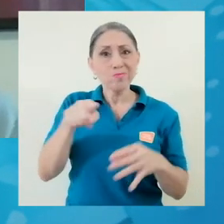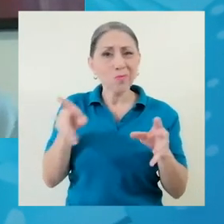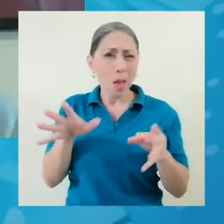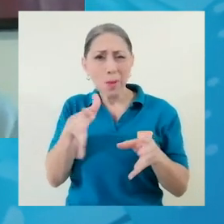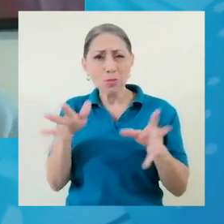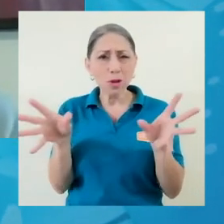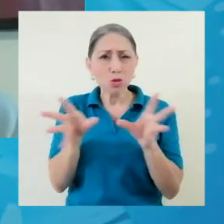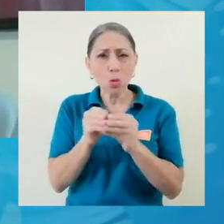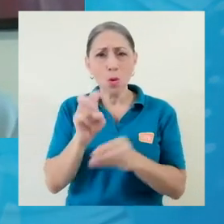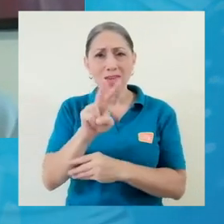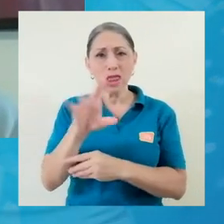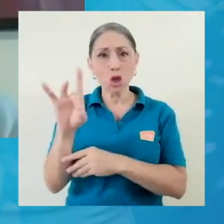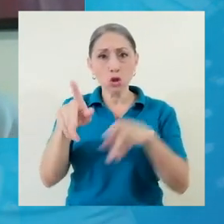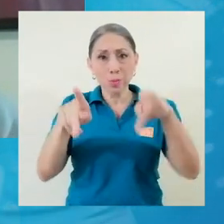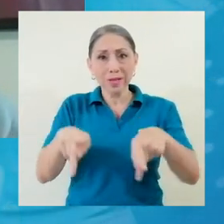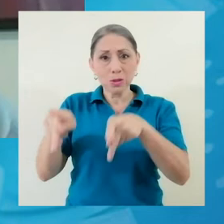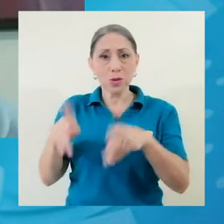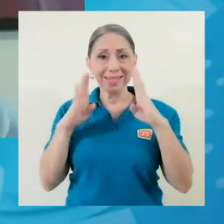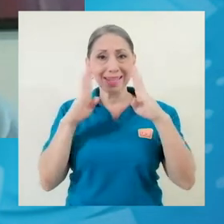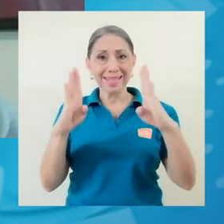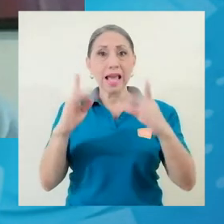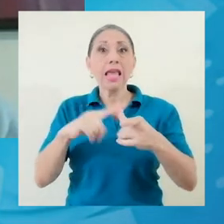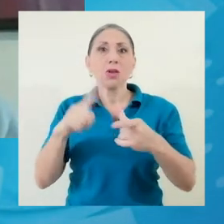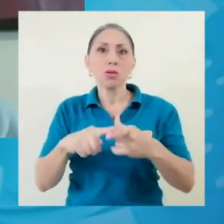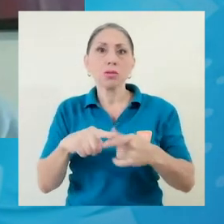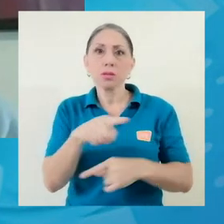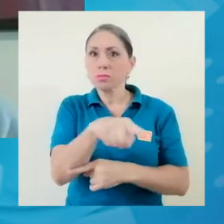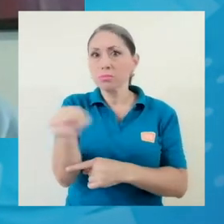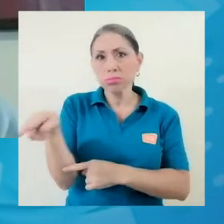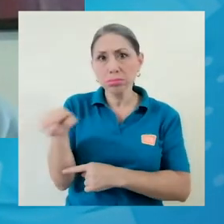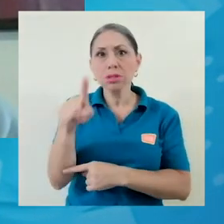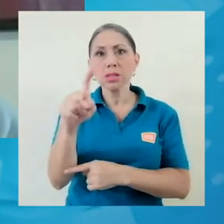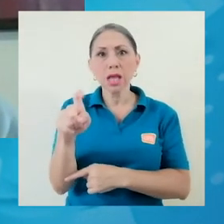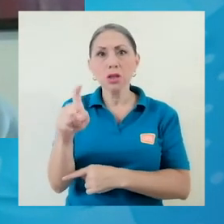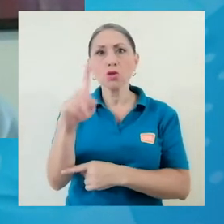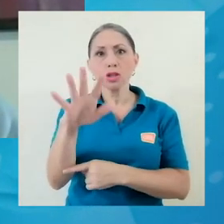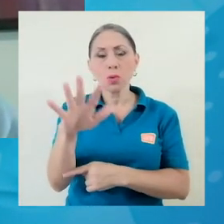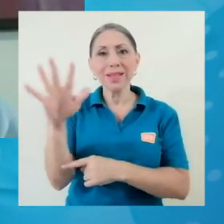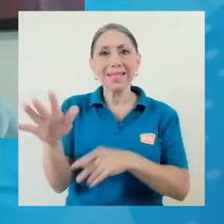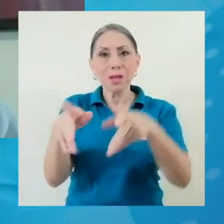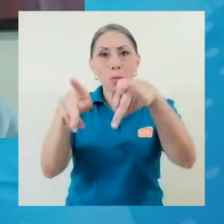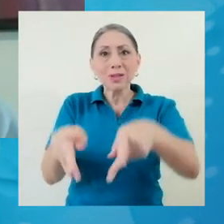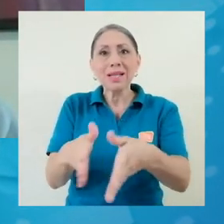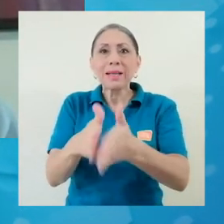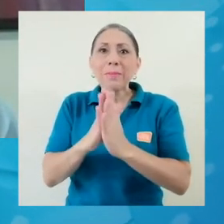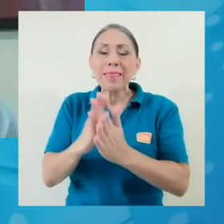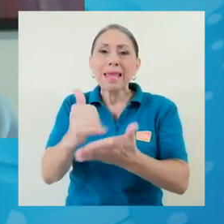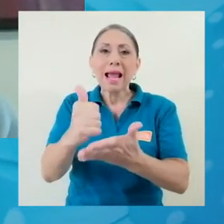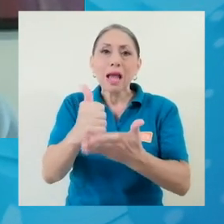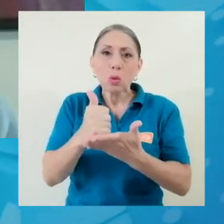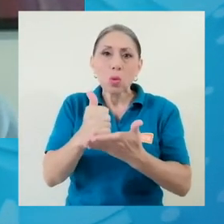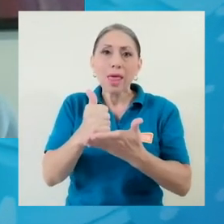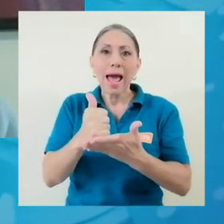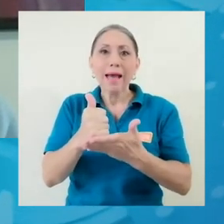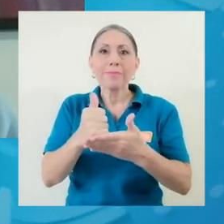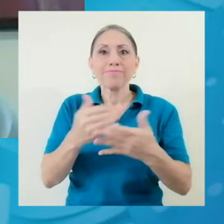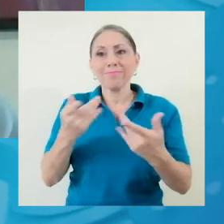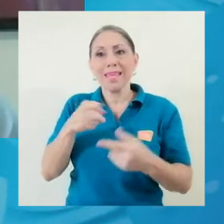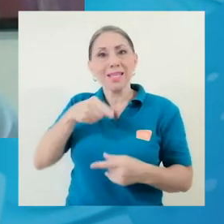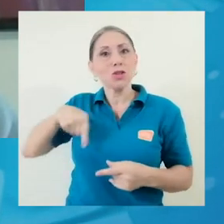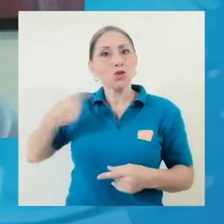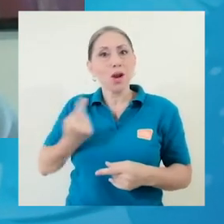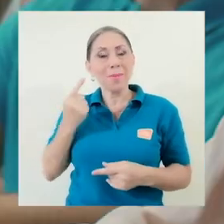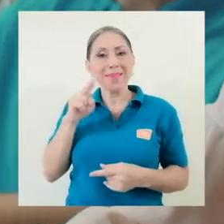de 28. Entonces son 155 solicitudes contra 28 profesionales en orientación